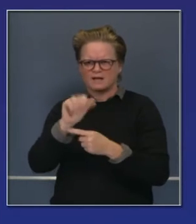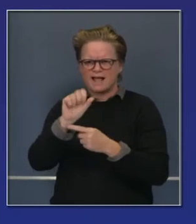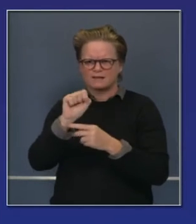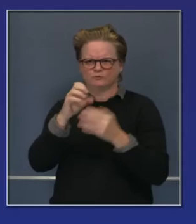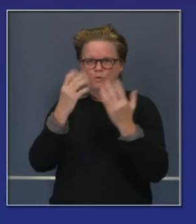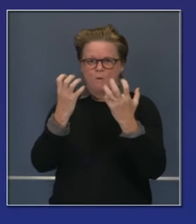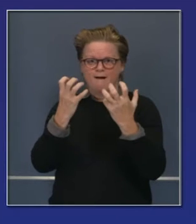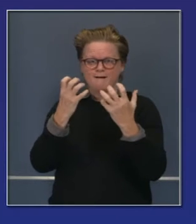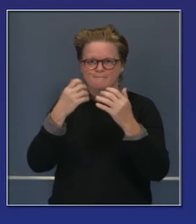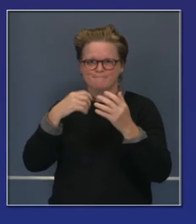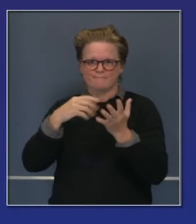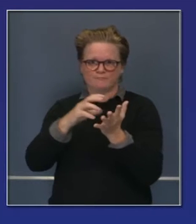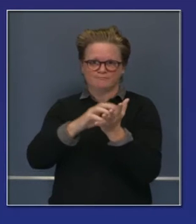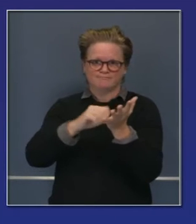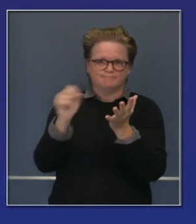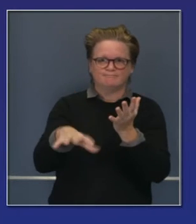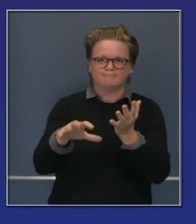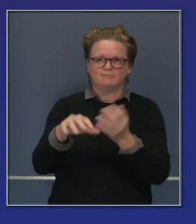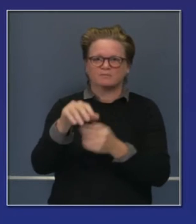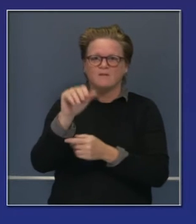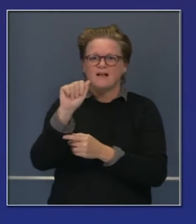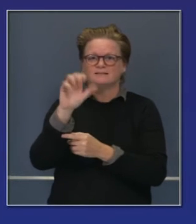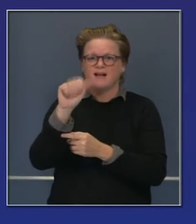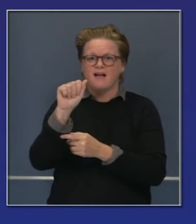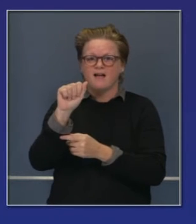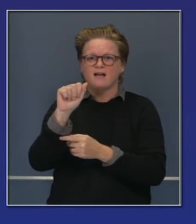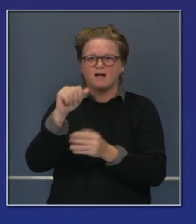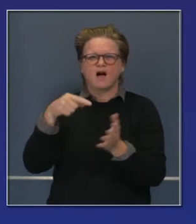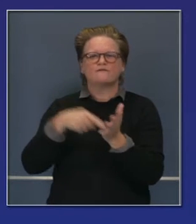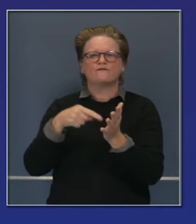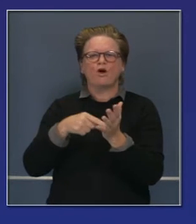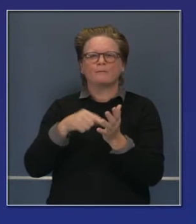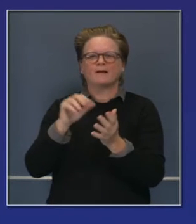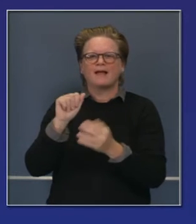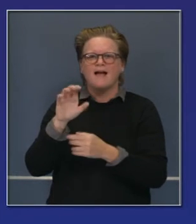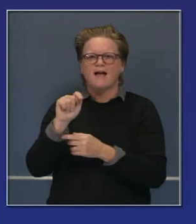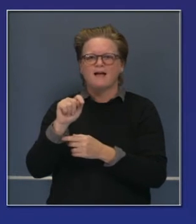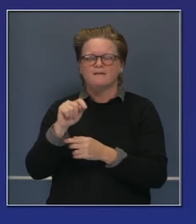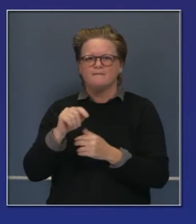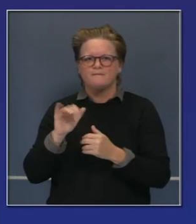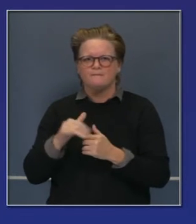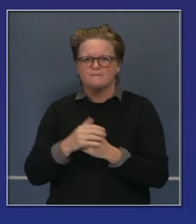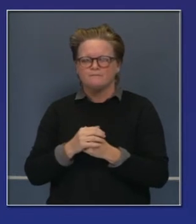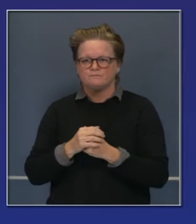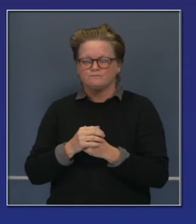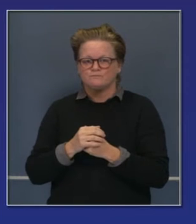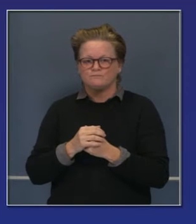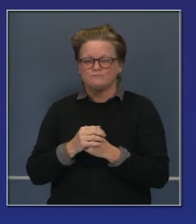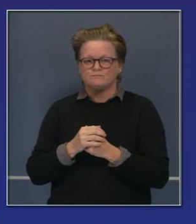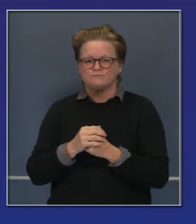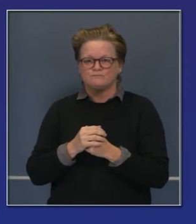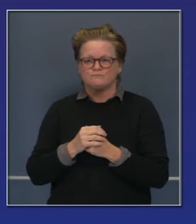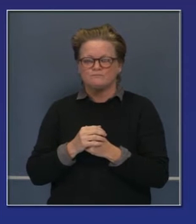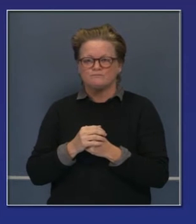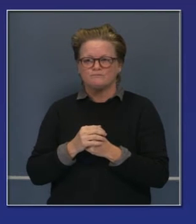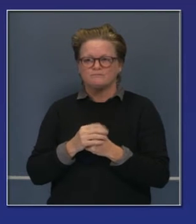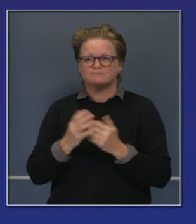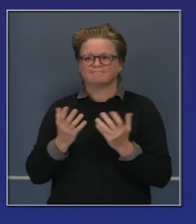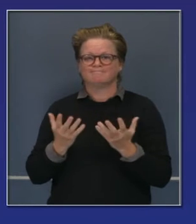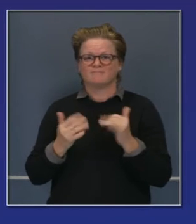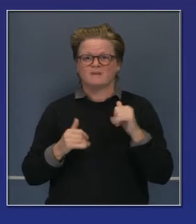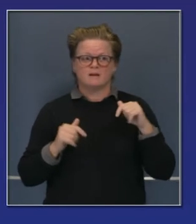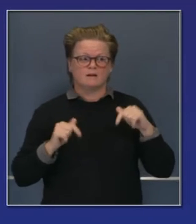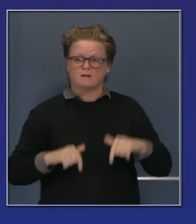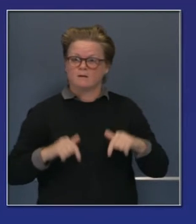salubridad. Están pidiendo que sea revertida. En California, por lo